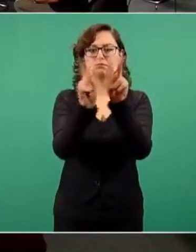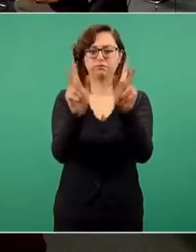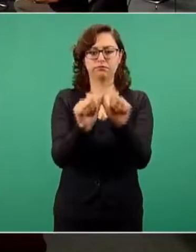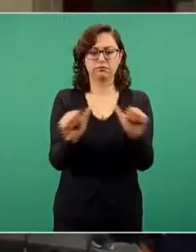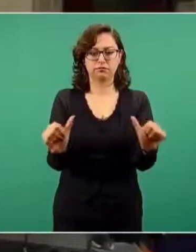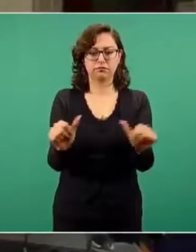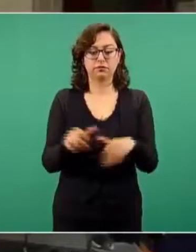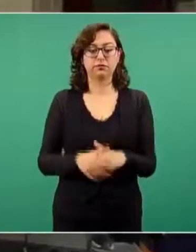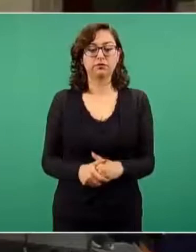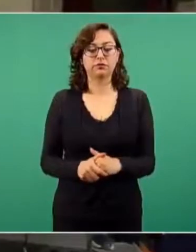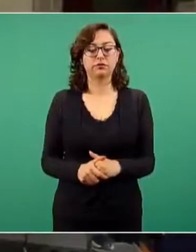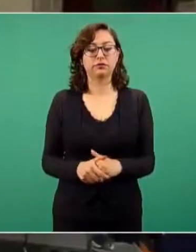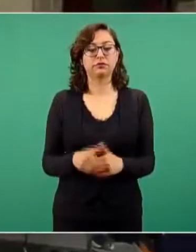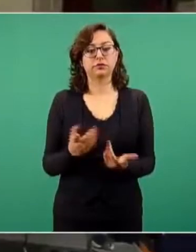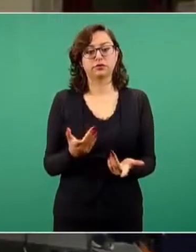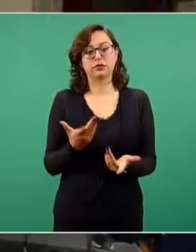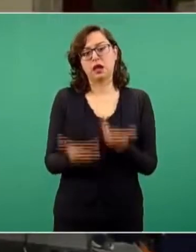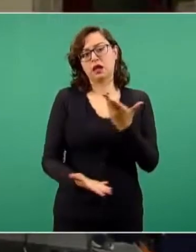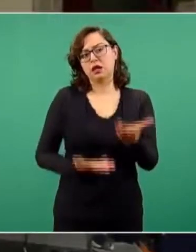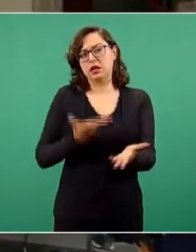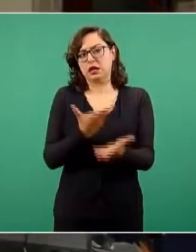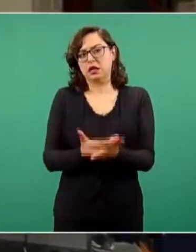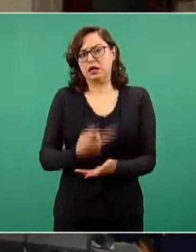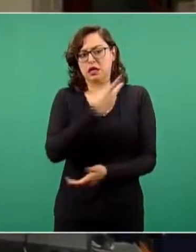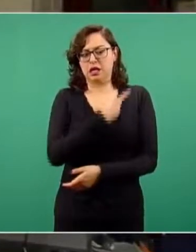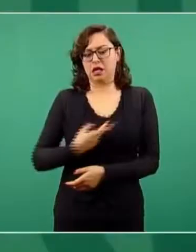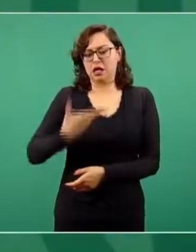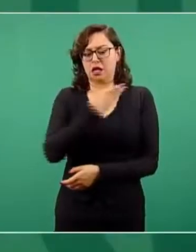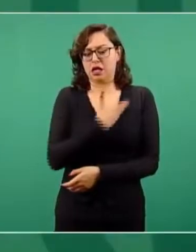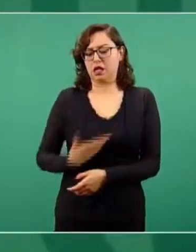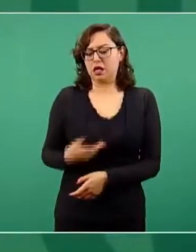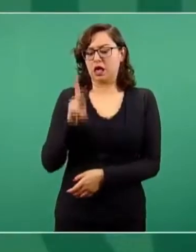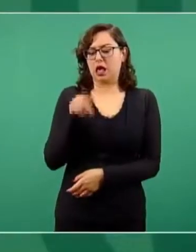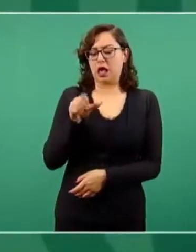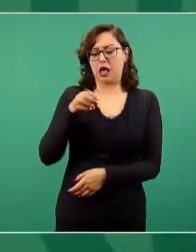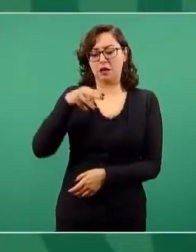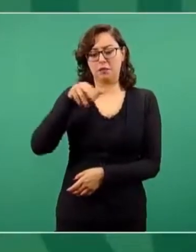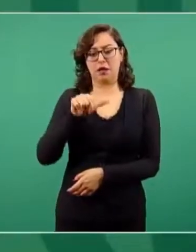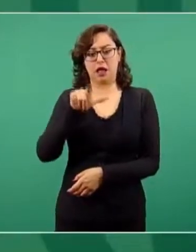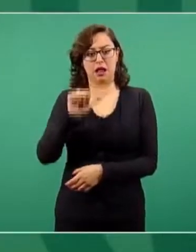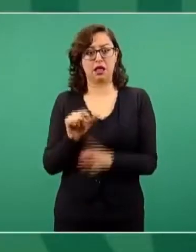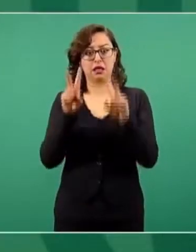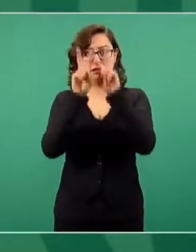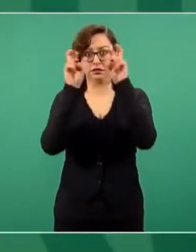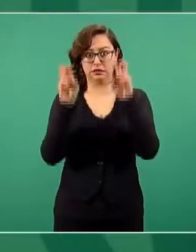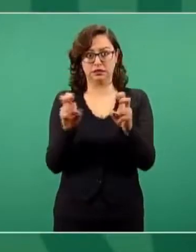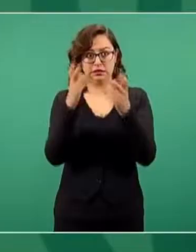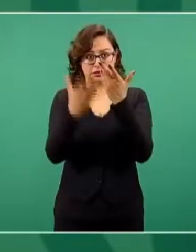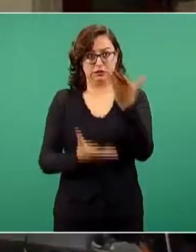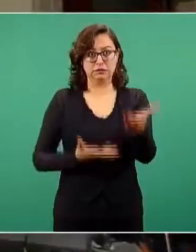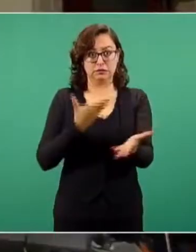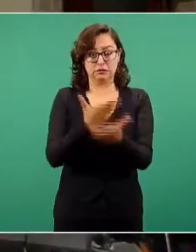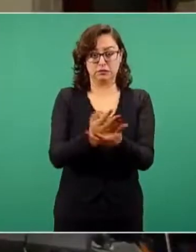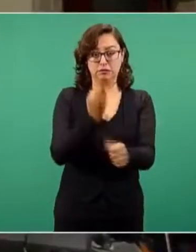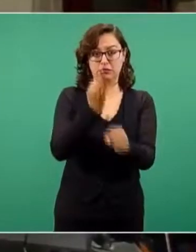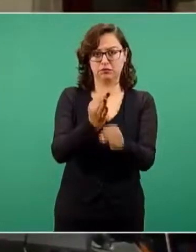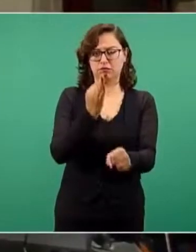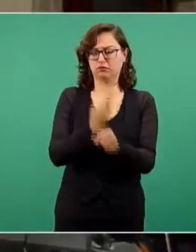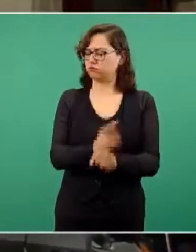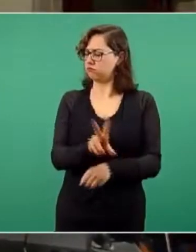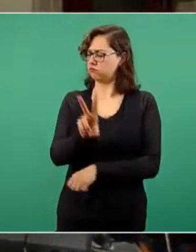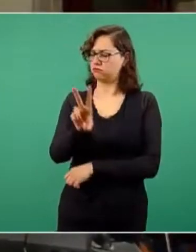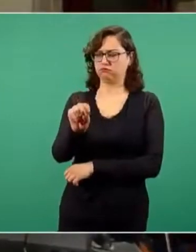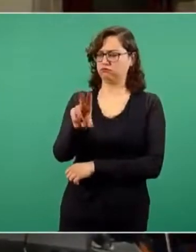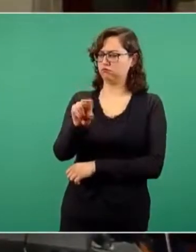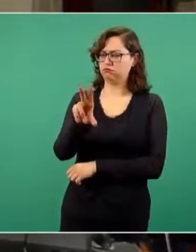a la vicepresidenta Kamala Harris? No, no, no, no, porque es otra agenda. ¿Cuál va a ser la propuesta sobre migración? ¿Cuál va a ser la propuesta?